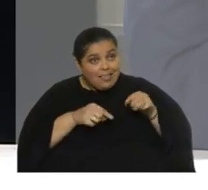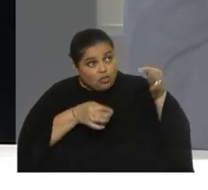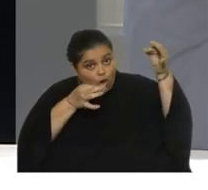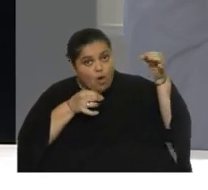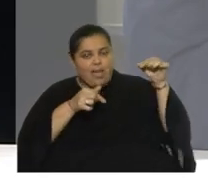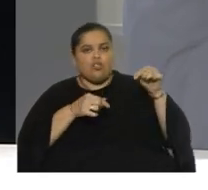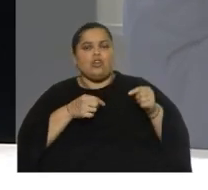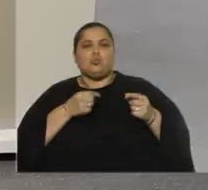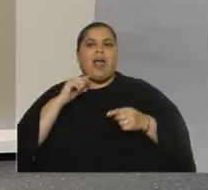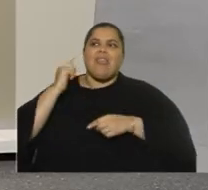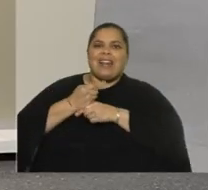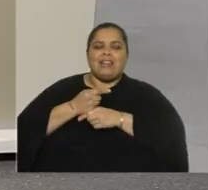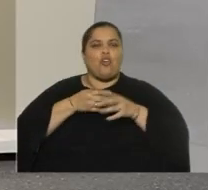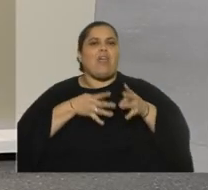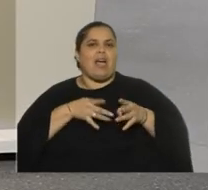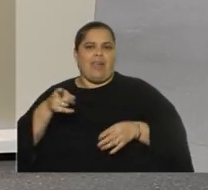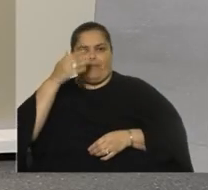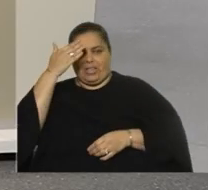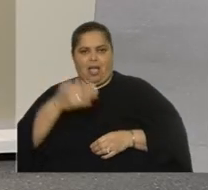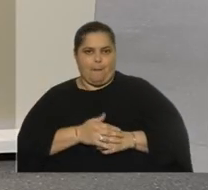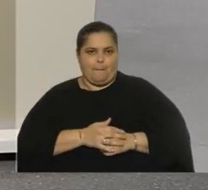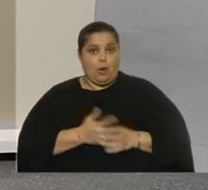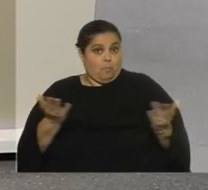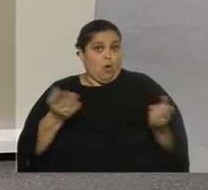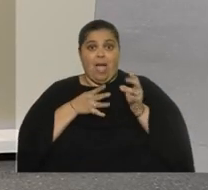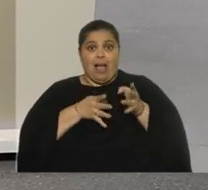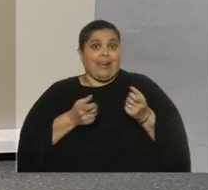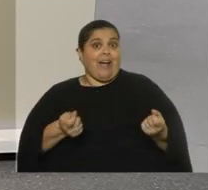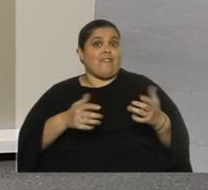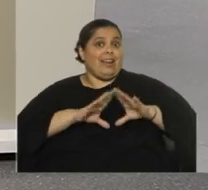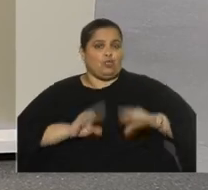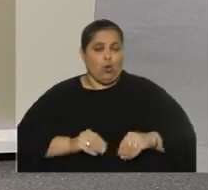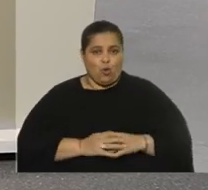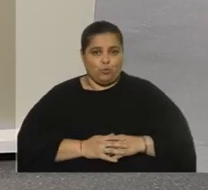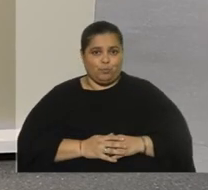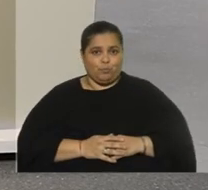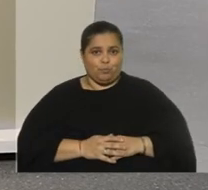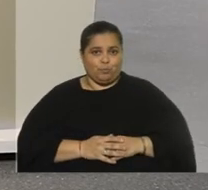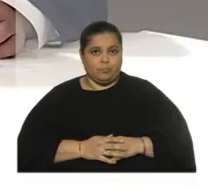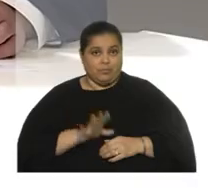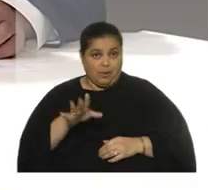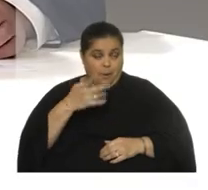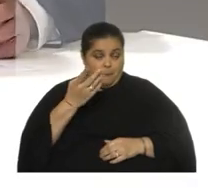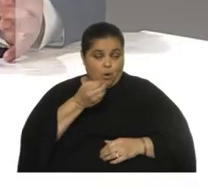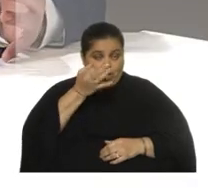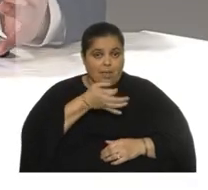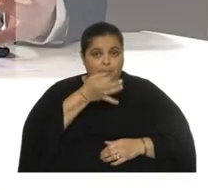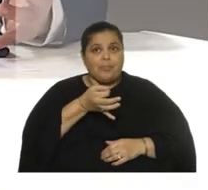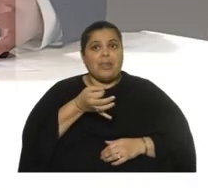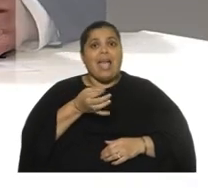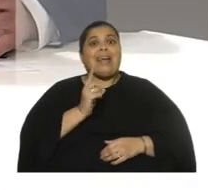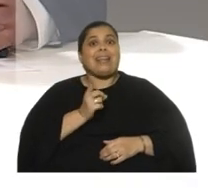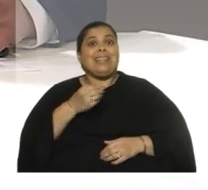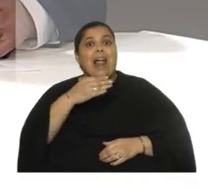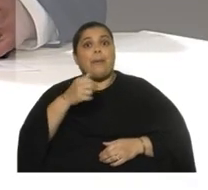declaración de guerra. Y fue una declaración de Pero ni en la guerra vale todo. Mire, qué hago el comentario. A ver, sí. Porque Graciela Benci ha